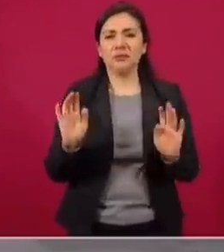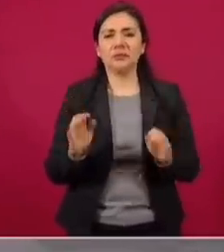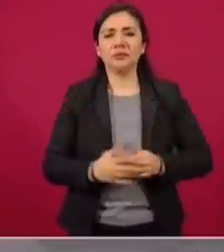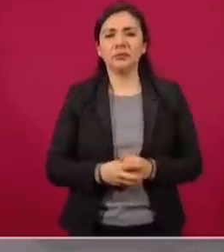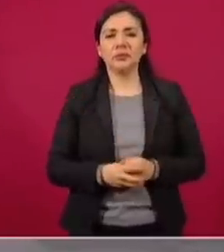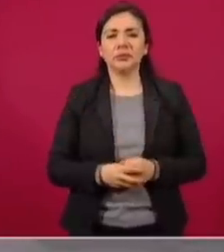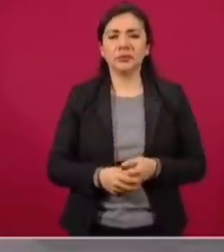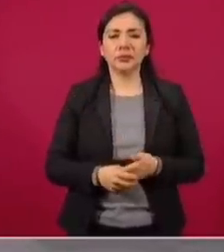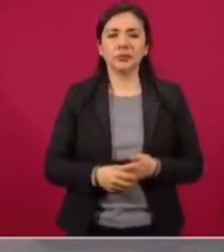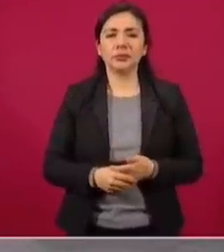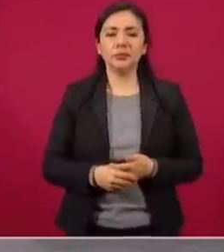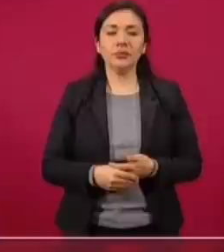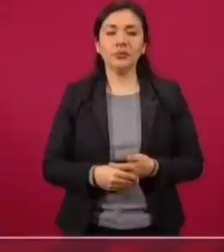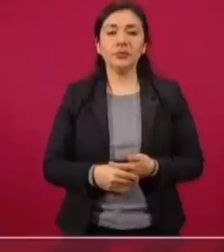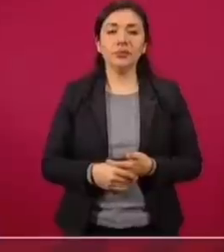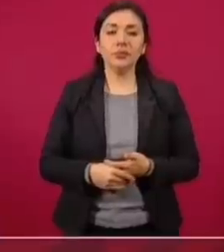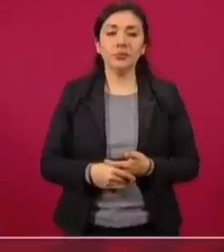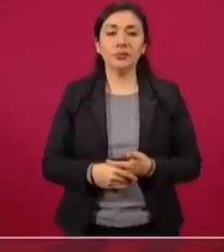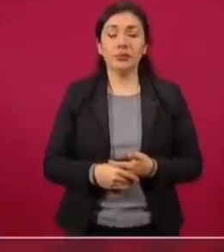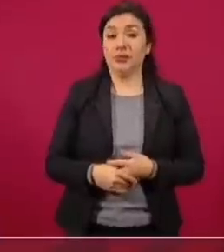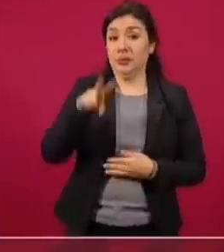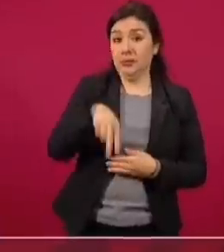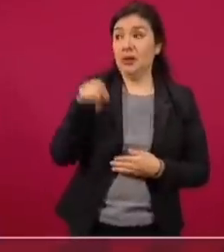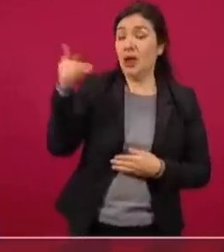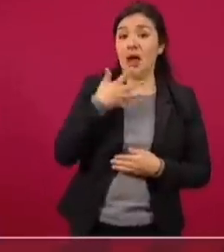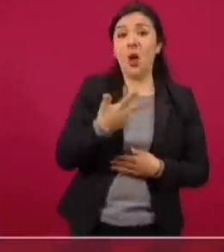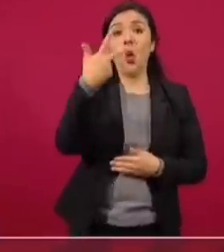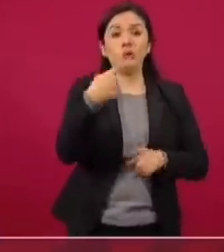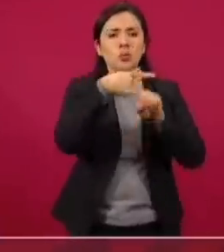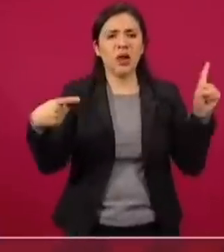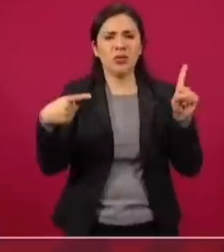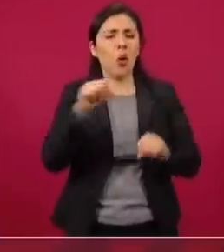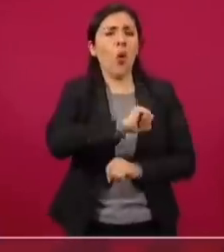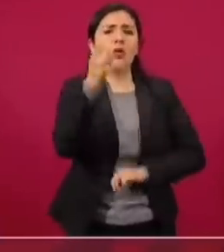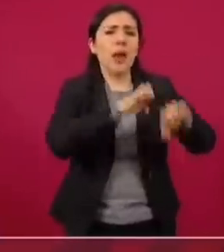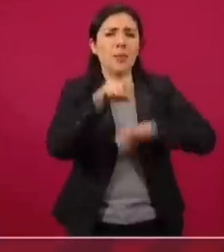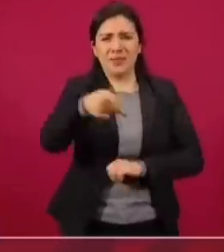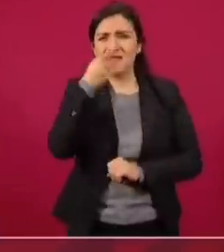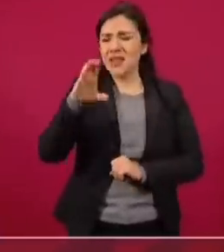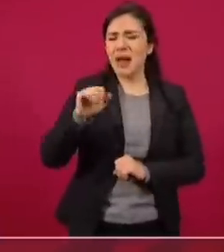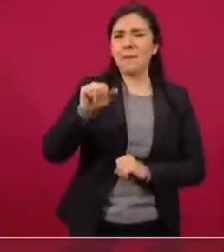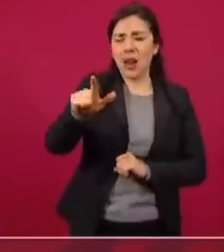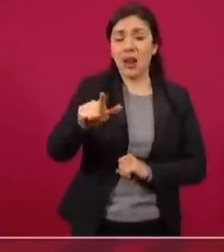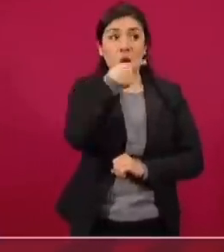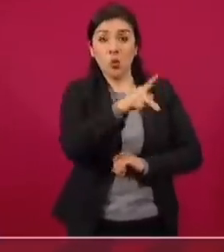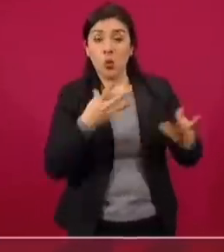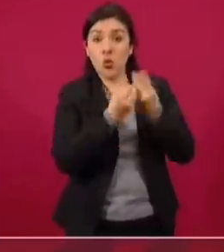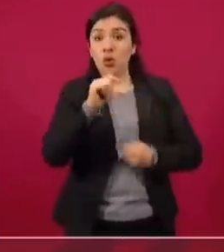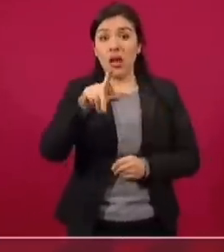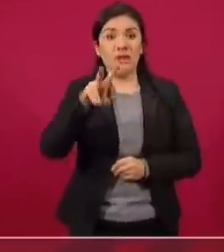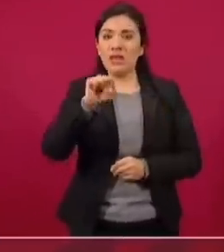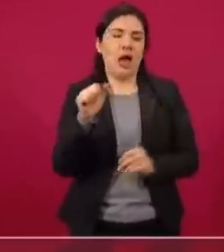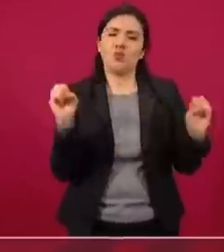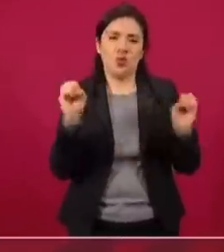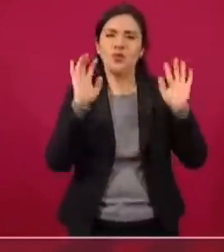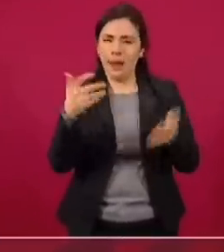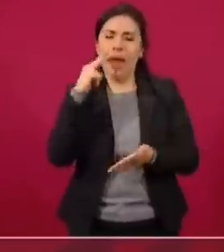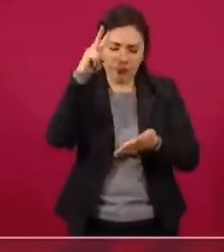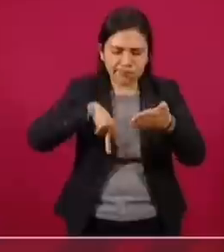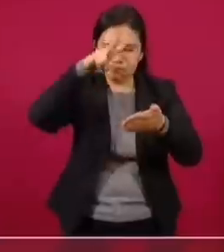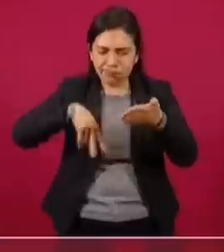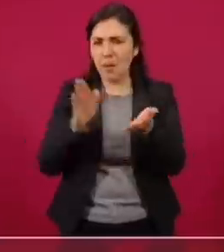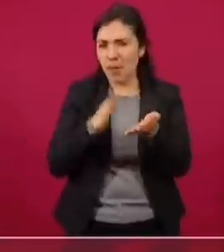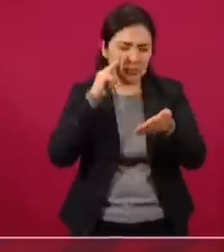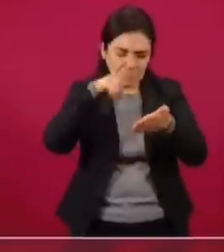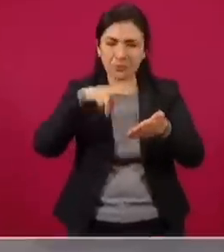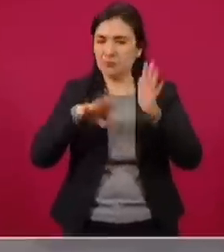En efecto, aquí son ocho y medio de esa otra empresa, de cabal, no de Televisa, porque estoy revisando los